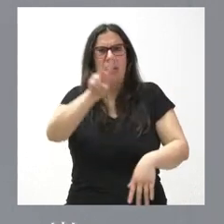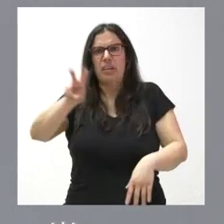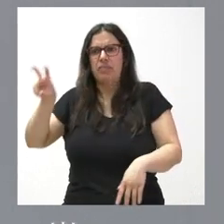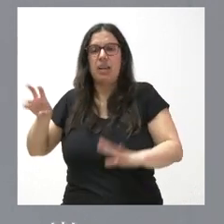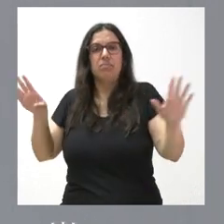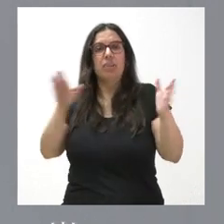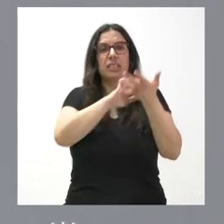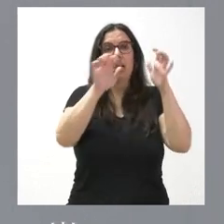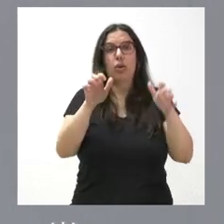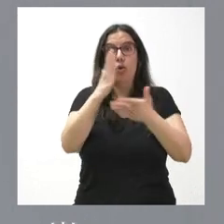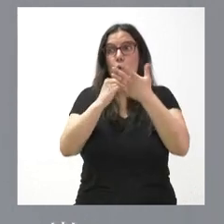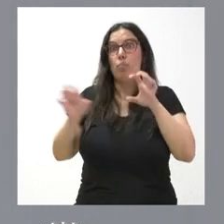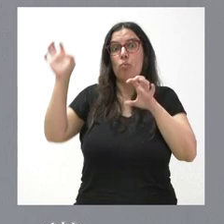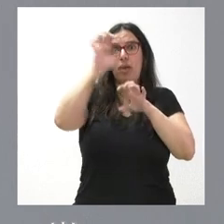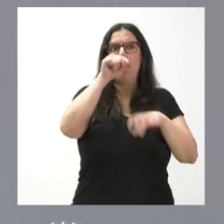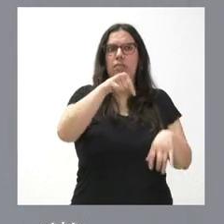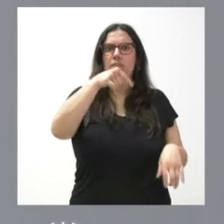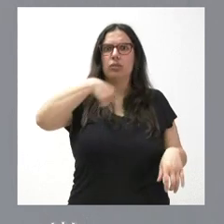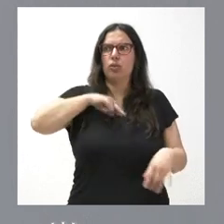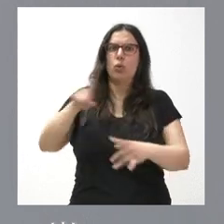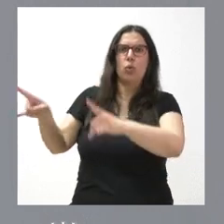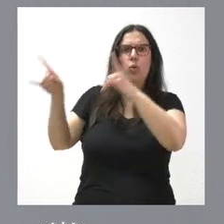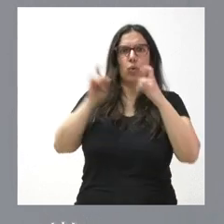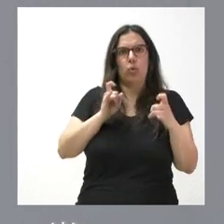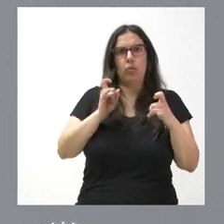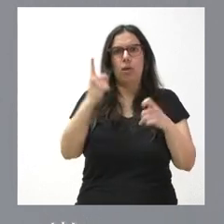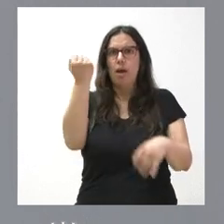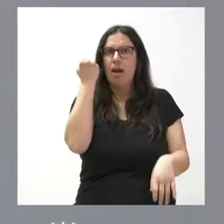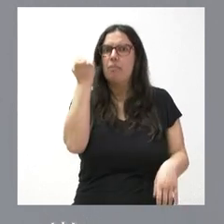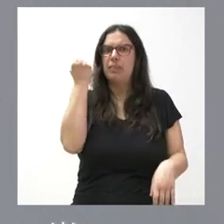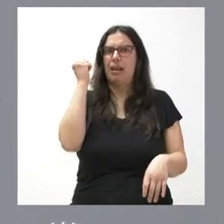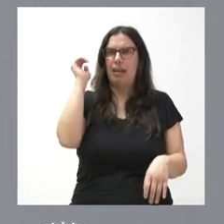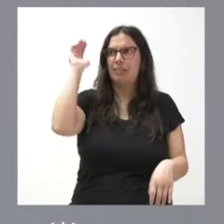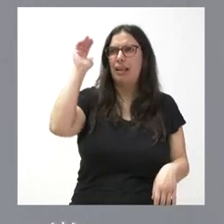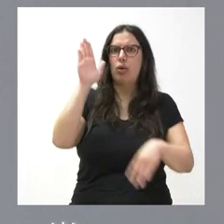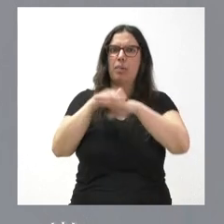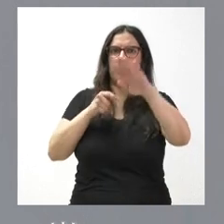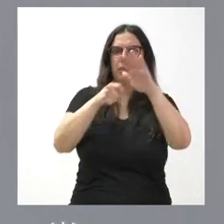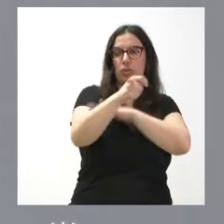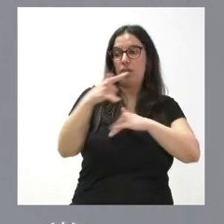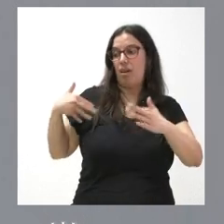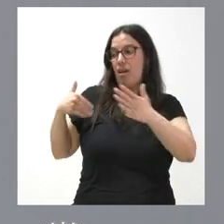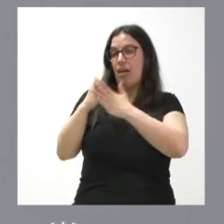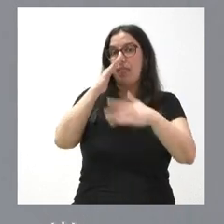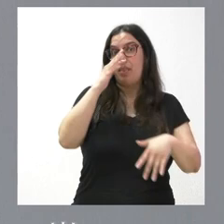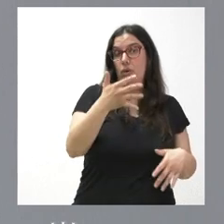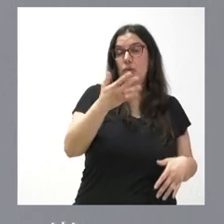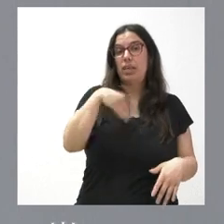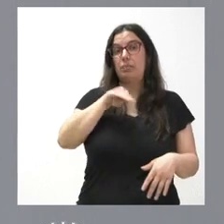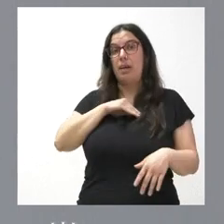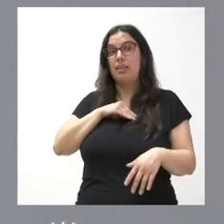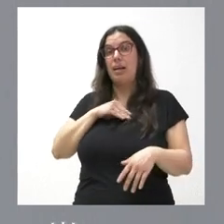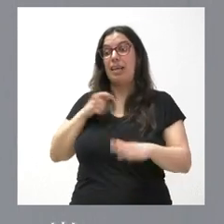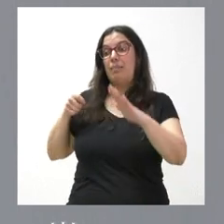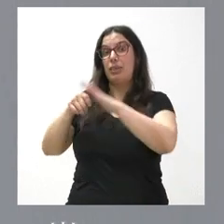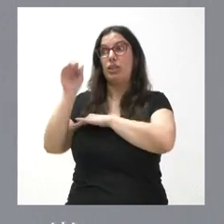entre las comunidades autónomas que atraen capital exterior en inversiones. En los últimos cinco años España ha venido reduciendo el volumen de